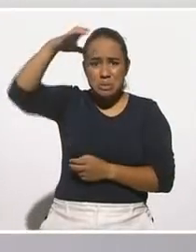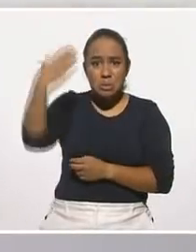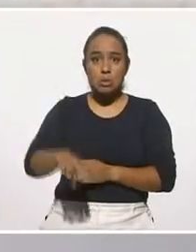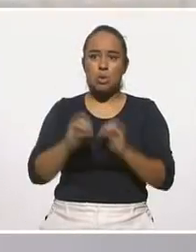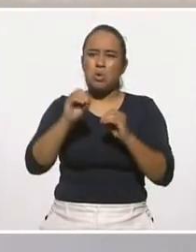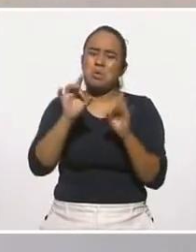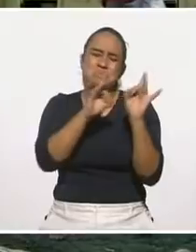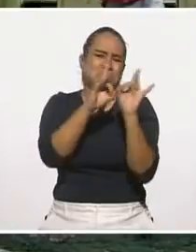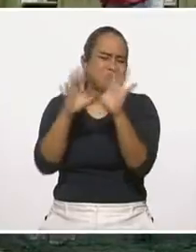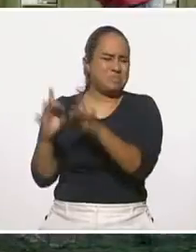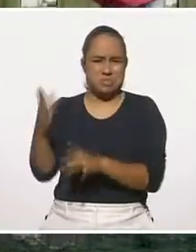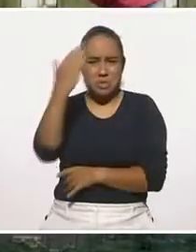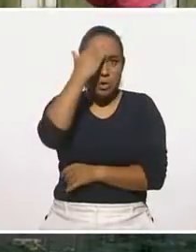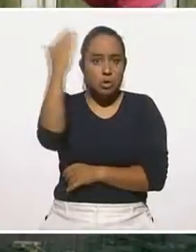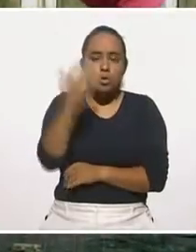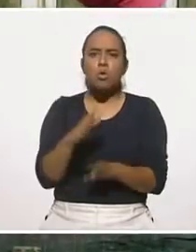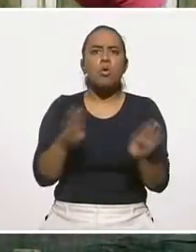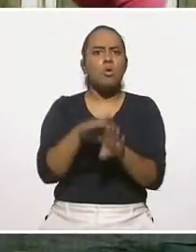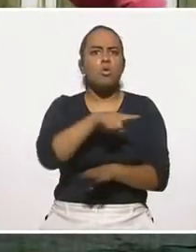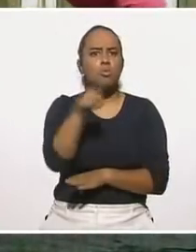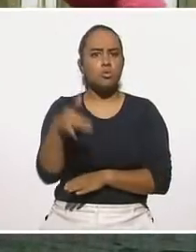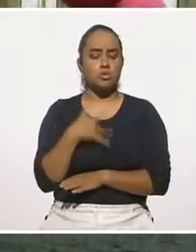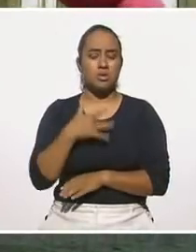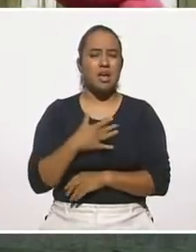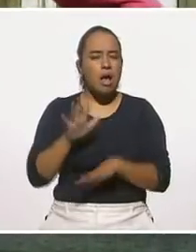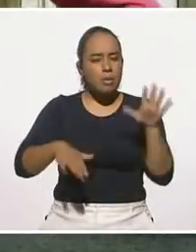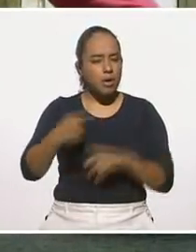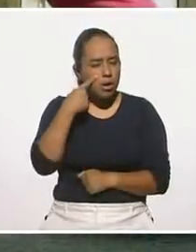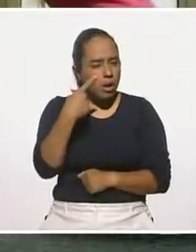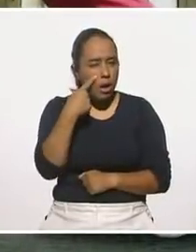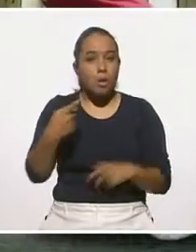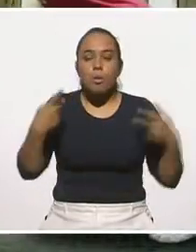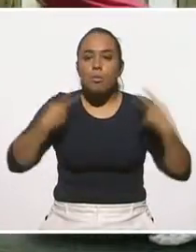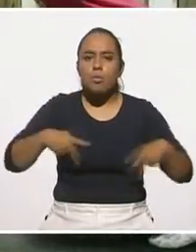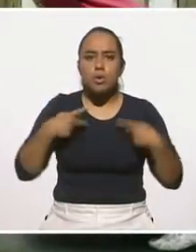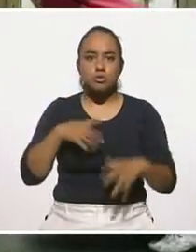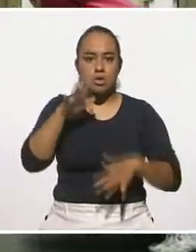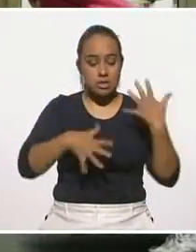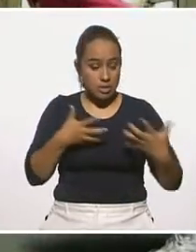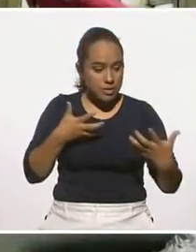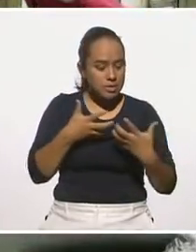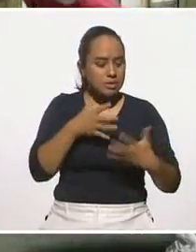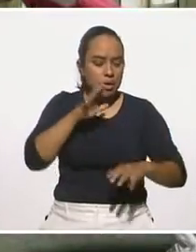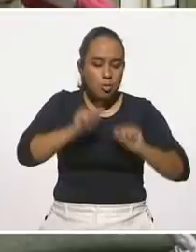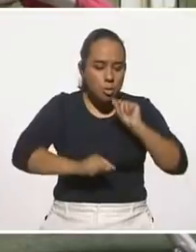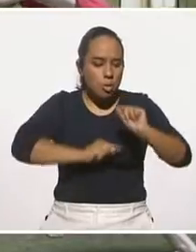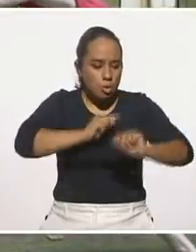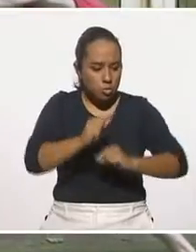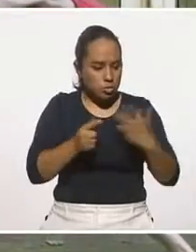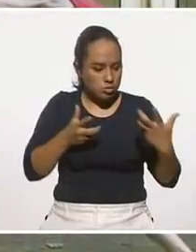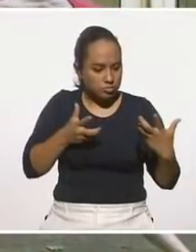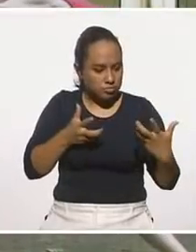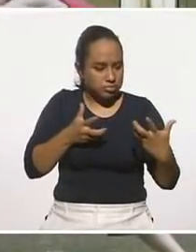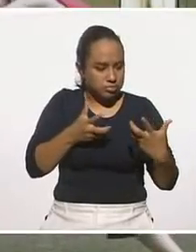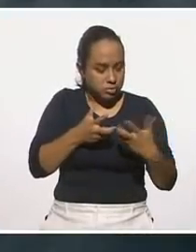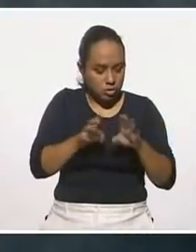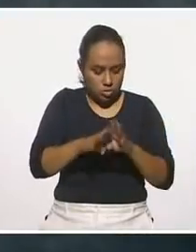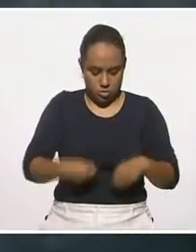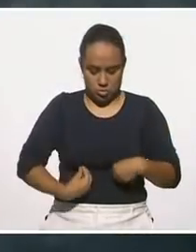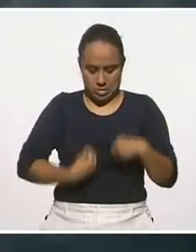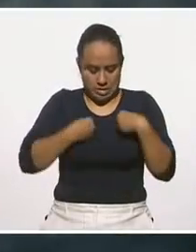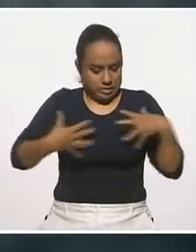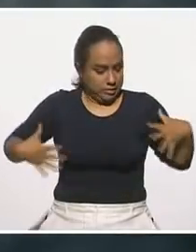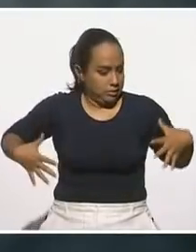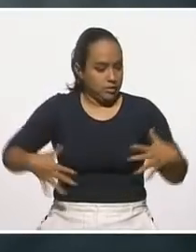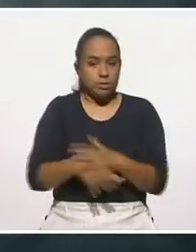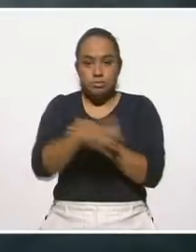catastróficas? Generalmente, las personas logran adaptarse con el tiempo a las situaciones que cambian dramáticamente su vida y